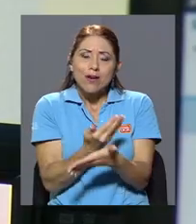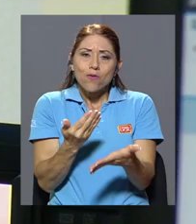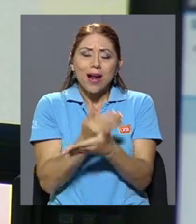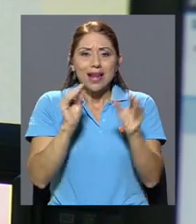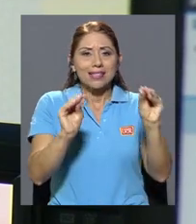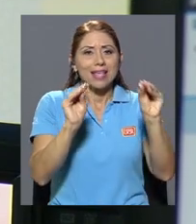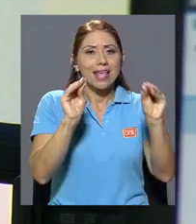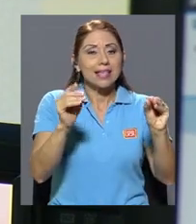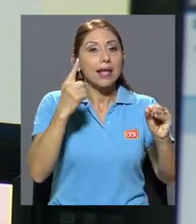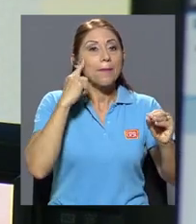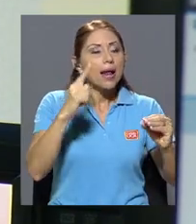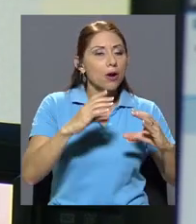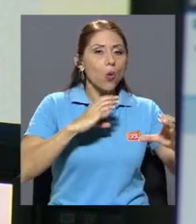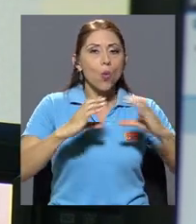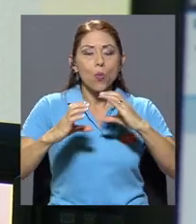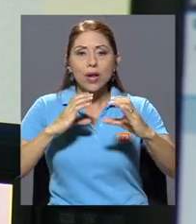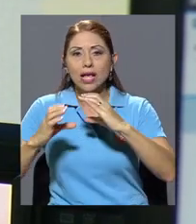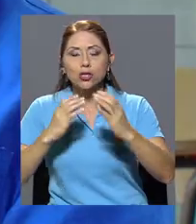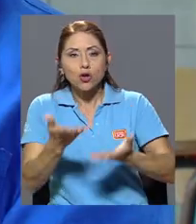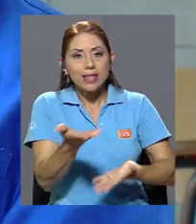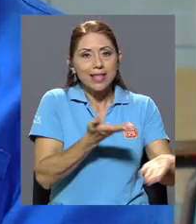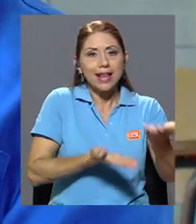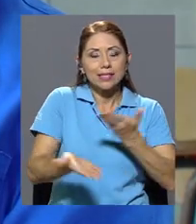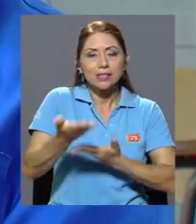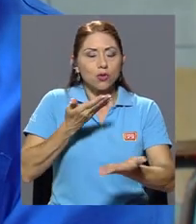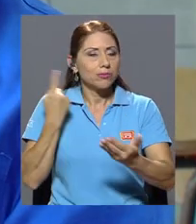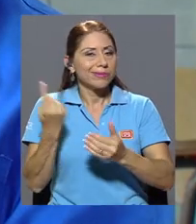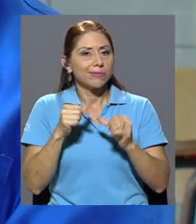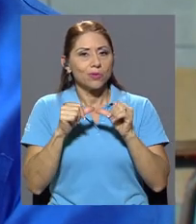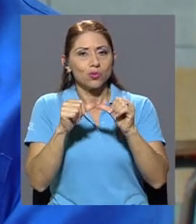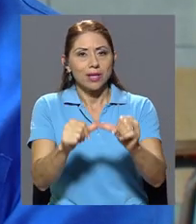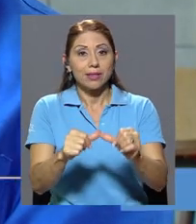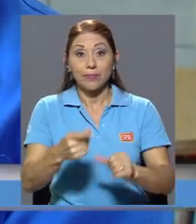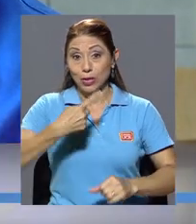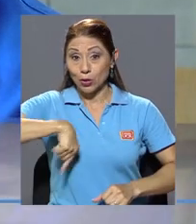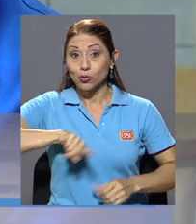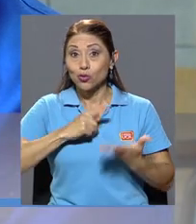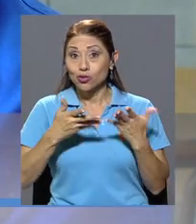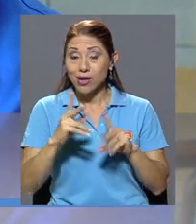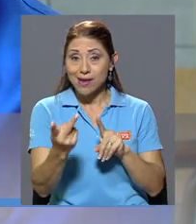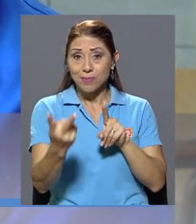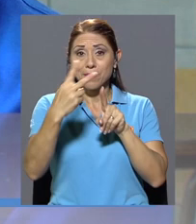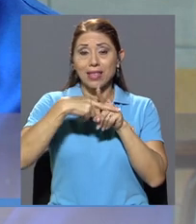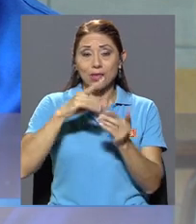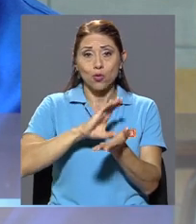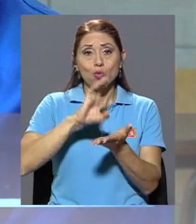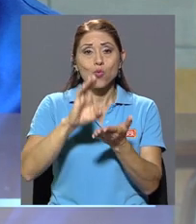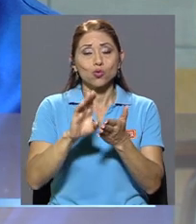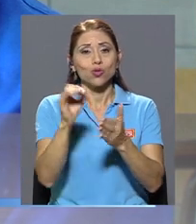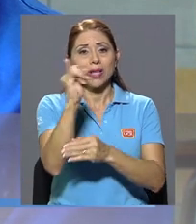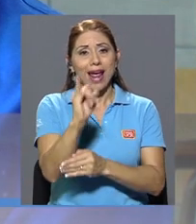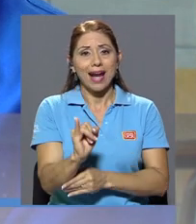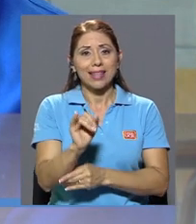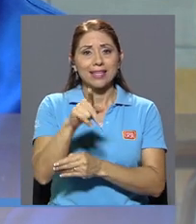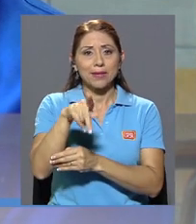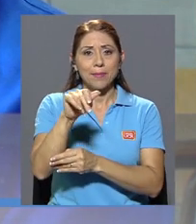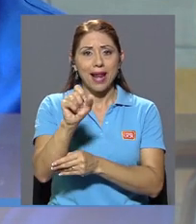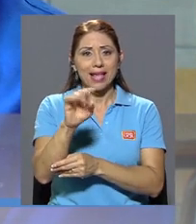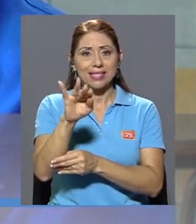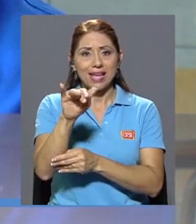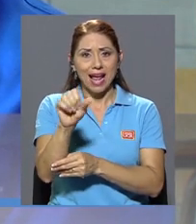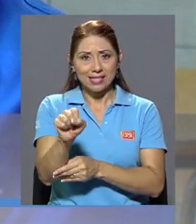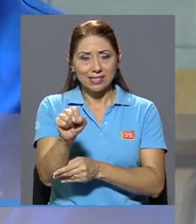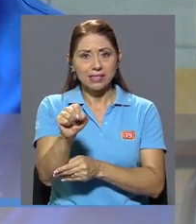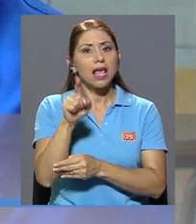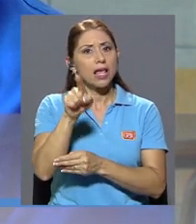colaboración e interacción constante. La hemos estado implementando en algunos cursos de la sección de Artes Plásticas y